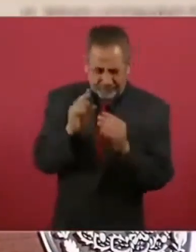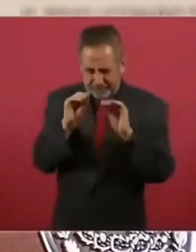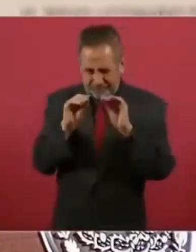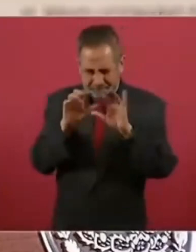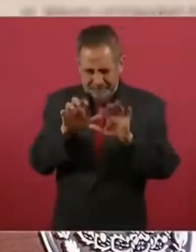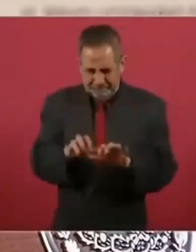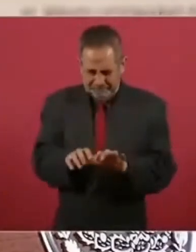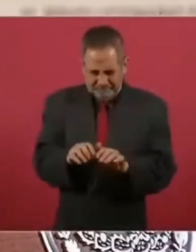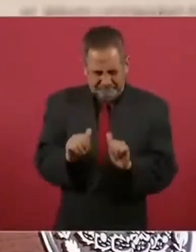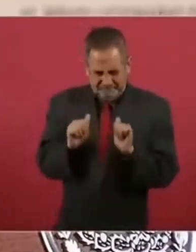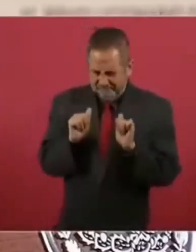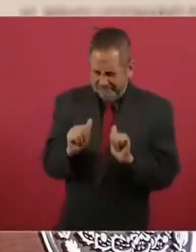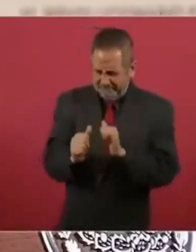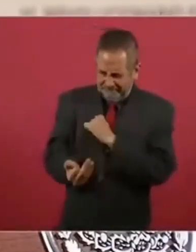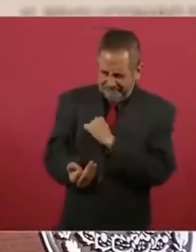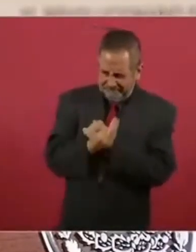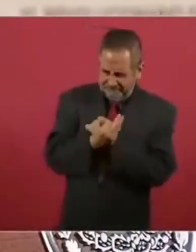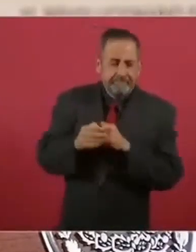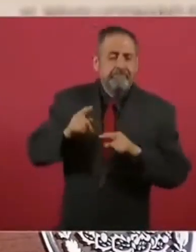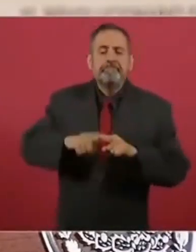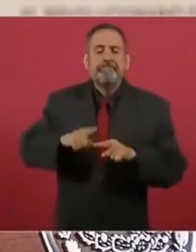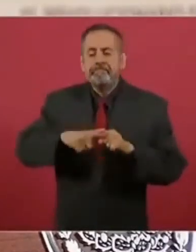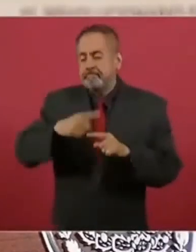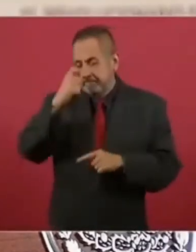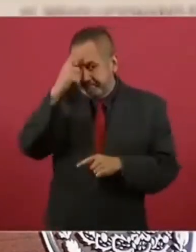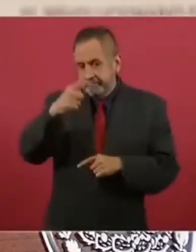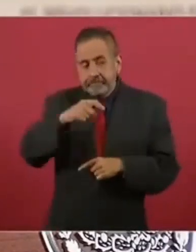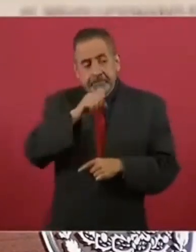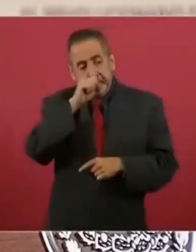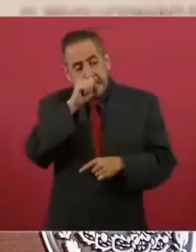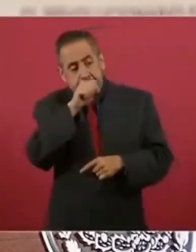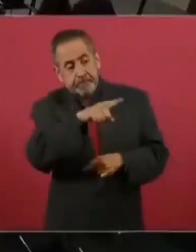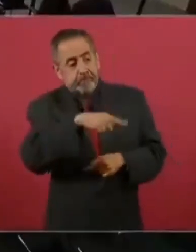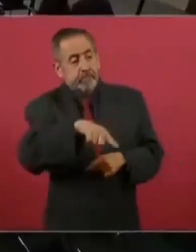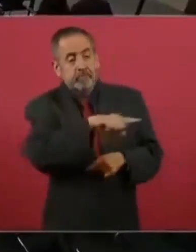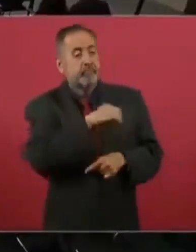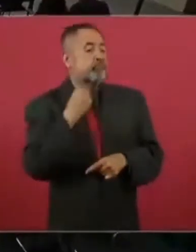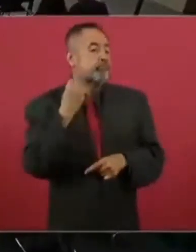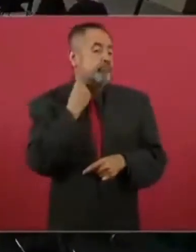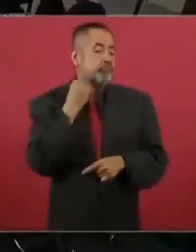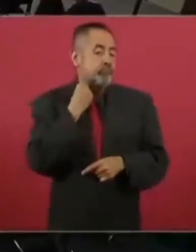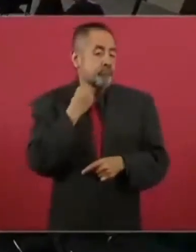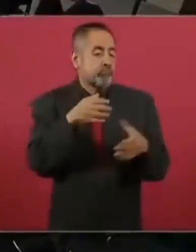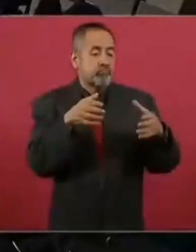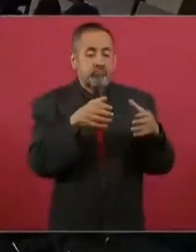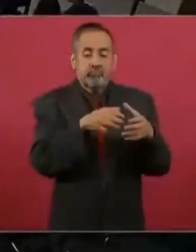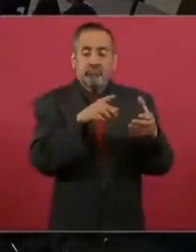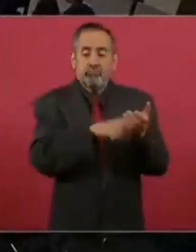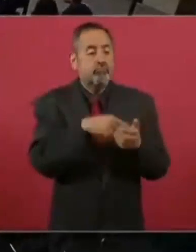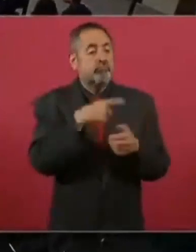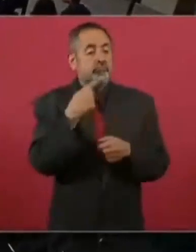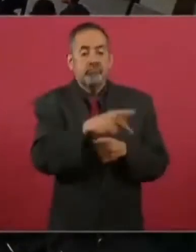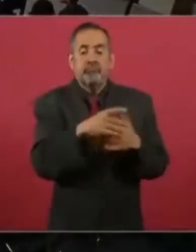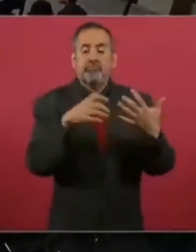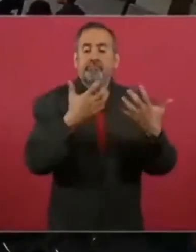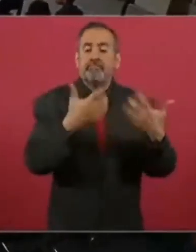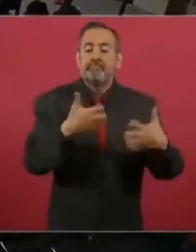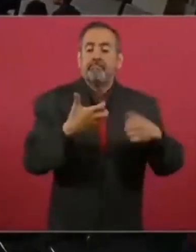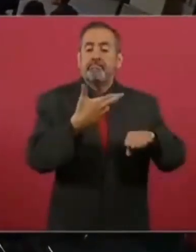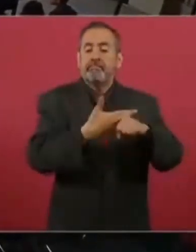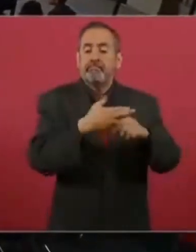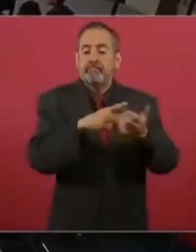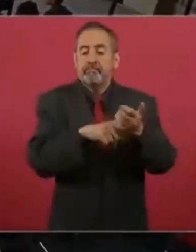todo amarrado, fueron abogados de despachos de las empresas